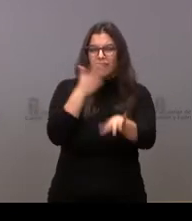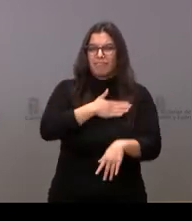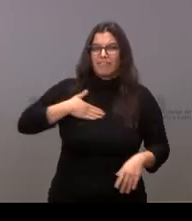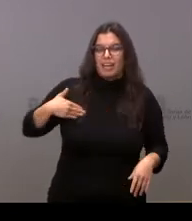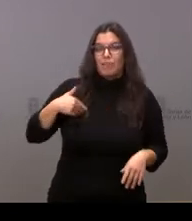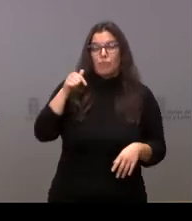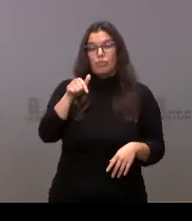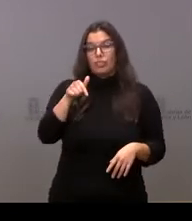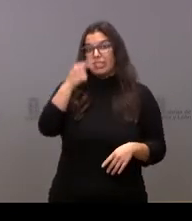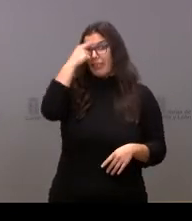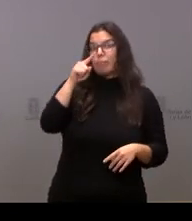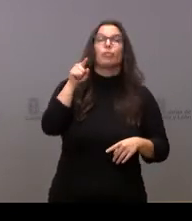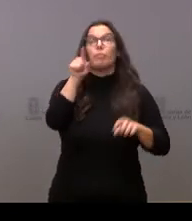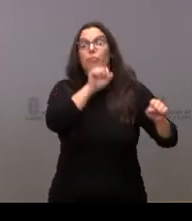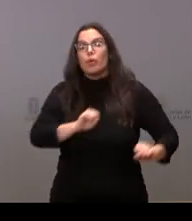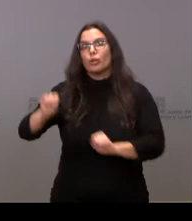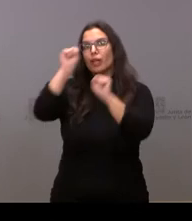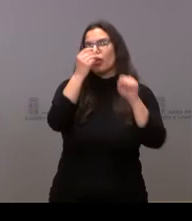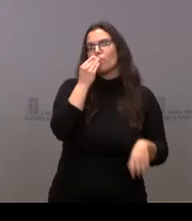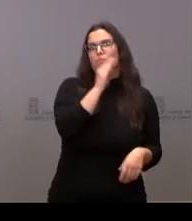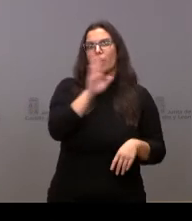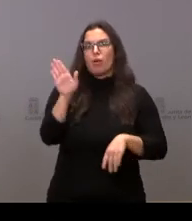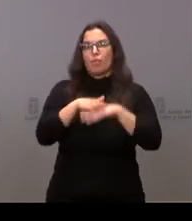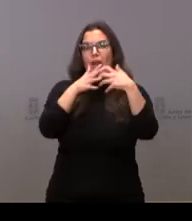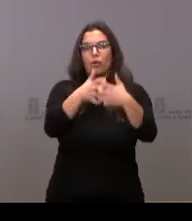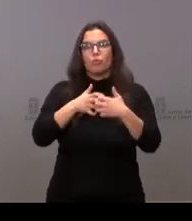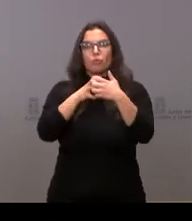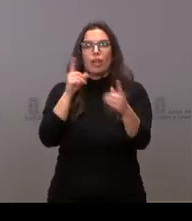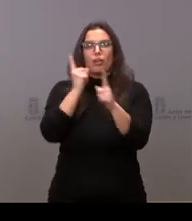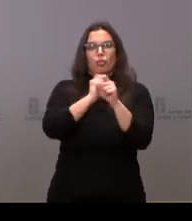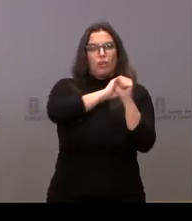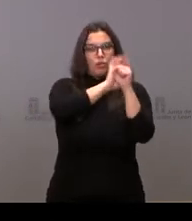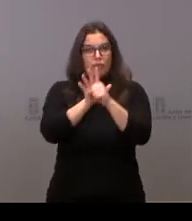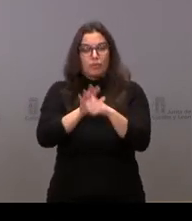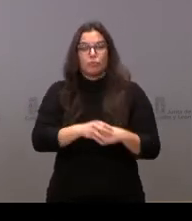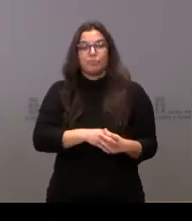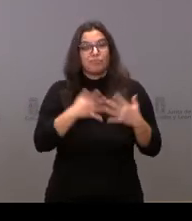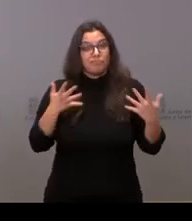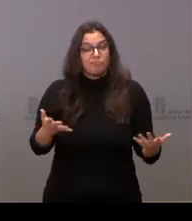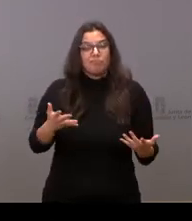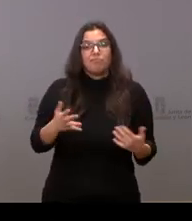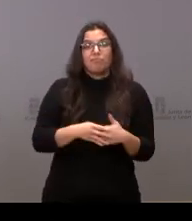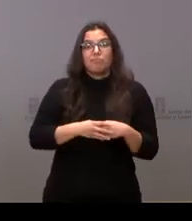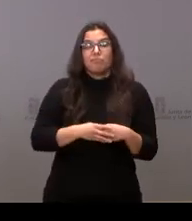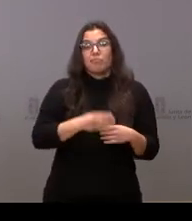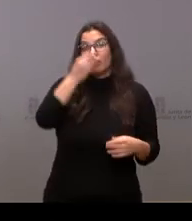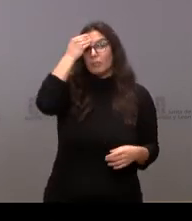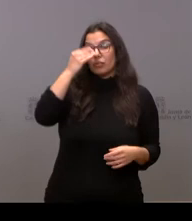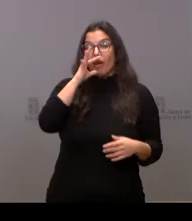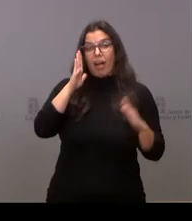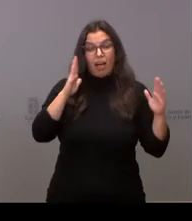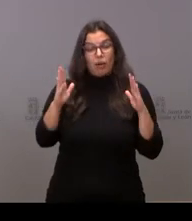como el mejor escudo para luchar contra el virus. Dicho esto, creo que en estos